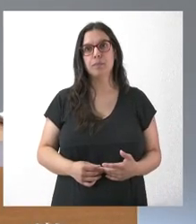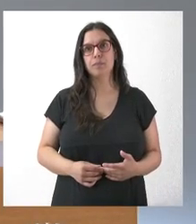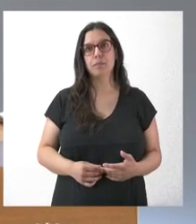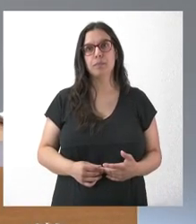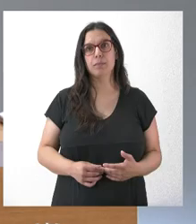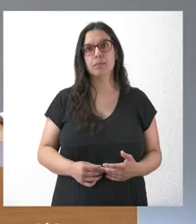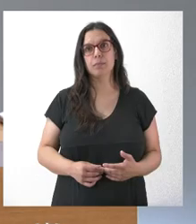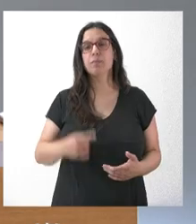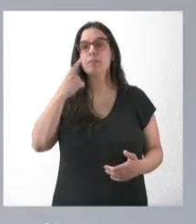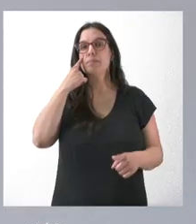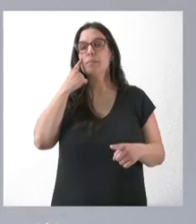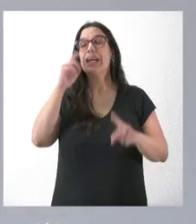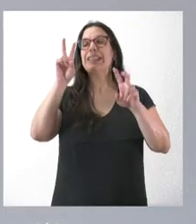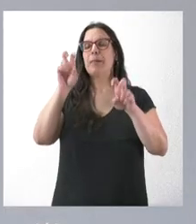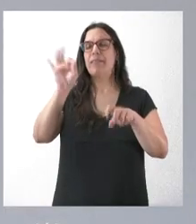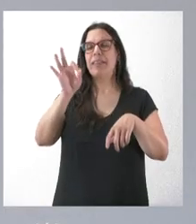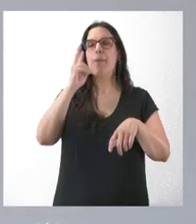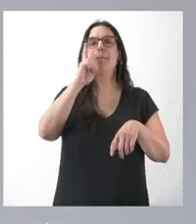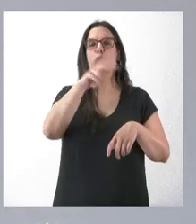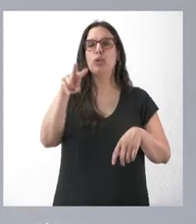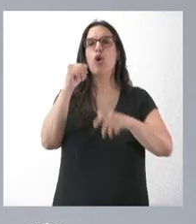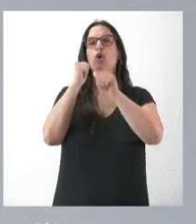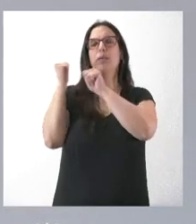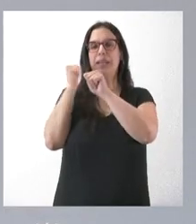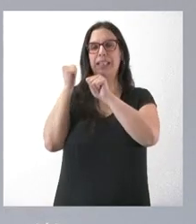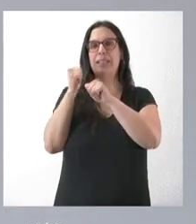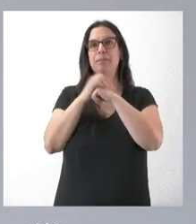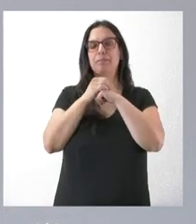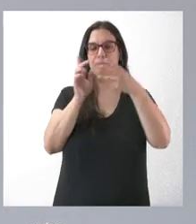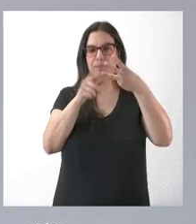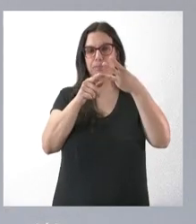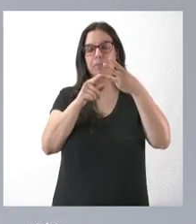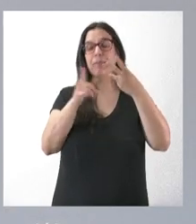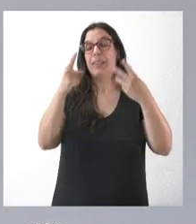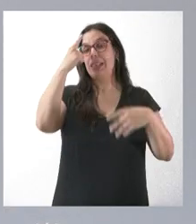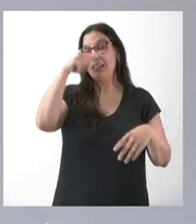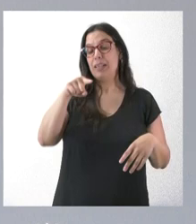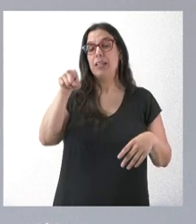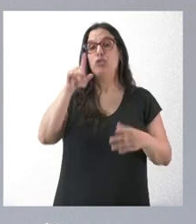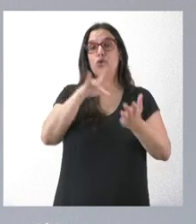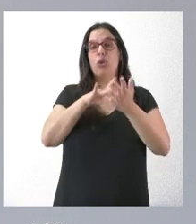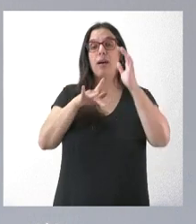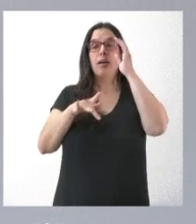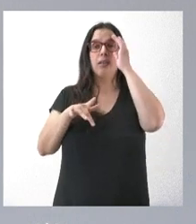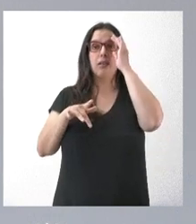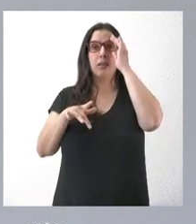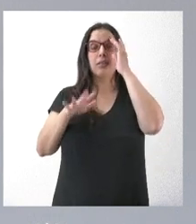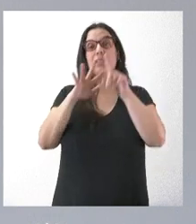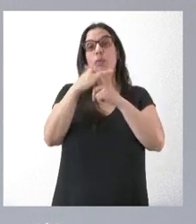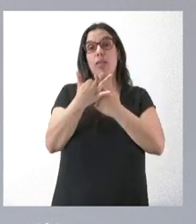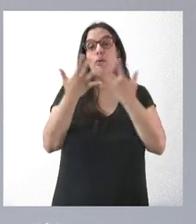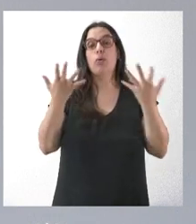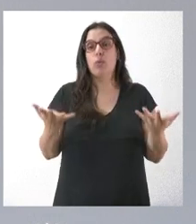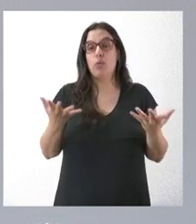Continuamos ahora. Por el museo, sí. Bueno, el Museo de la Semana Santa, como saben, ha sufrido una circunstancia que ha